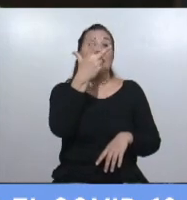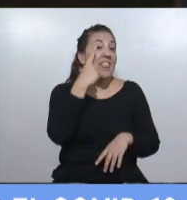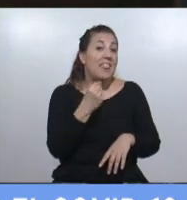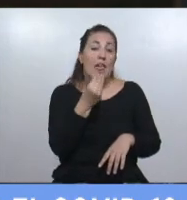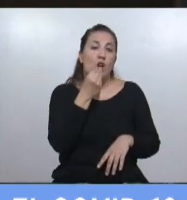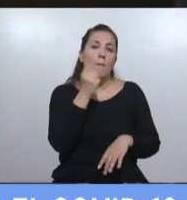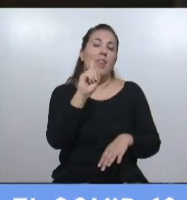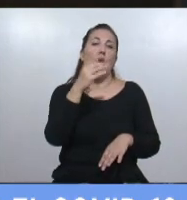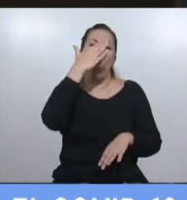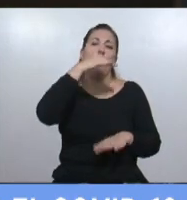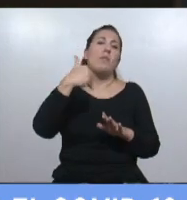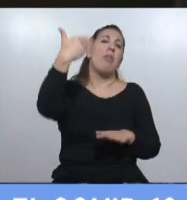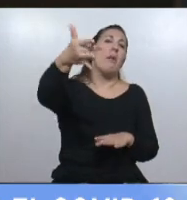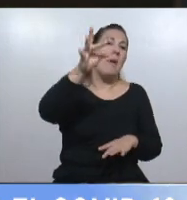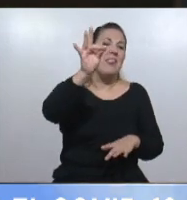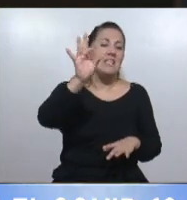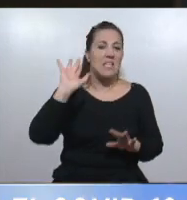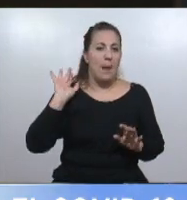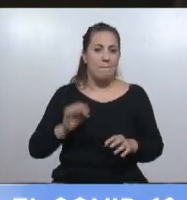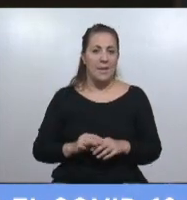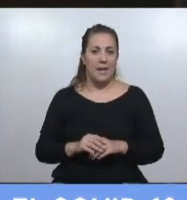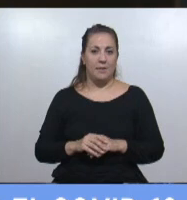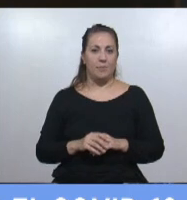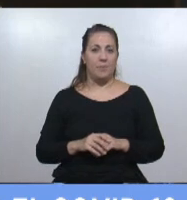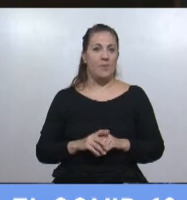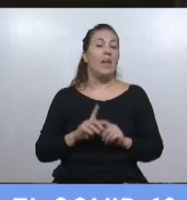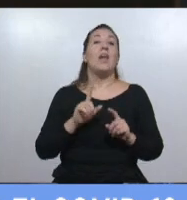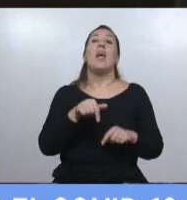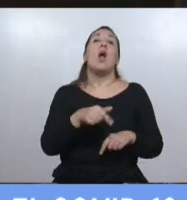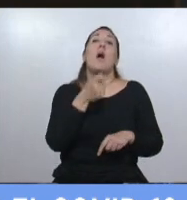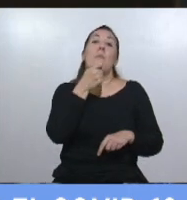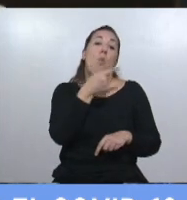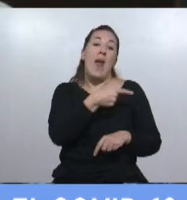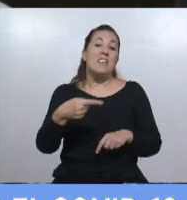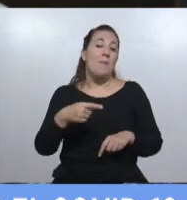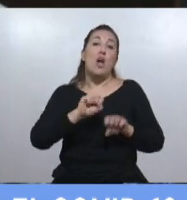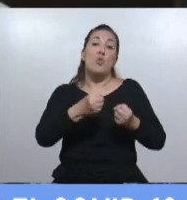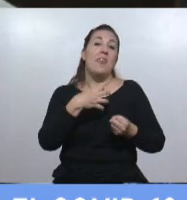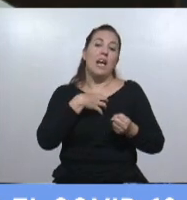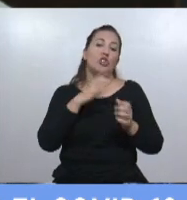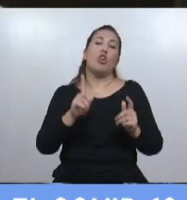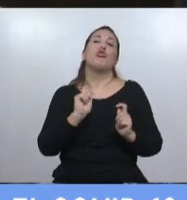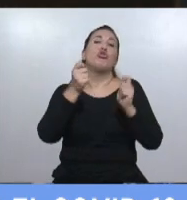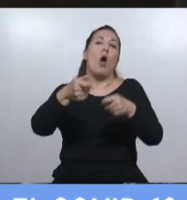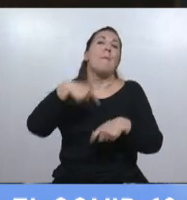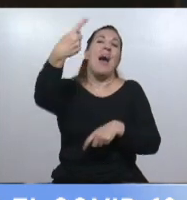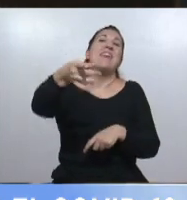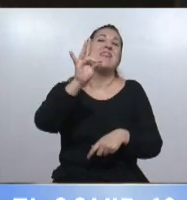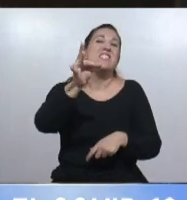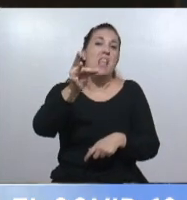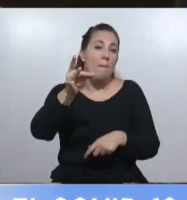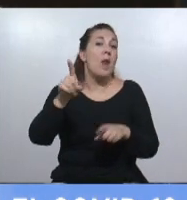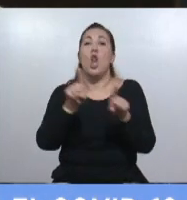en diciembre también van a pasan para diciembre entonces no es